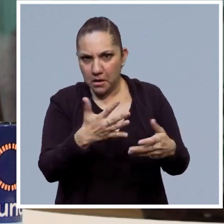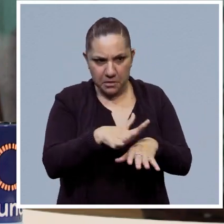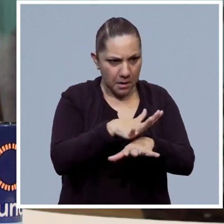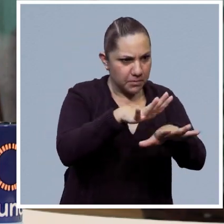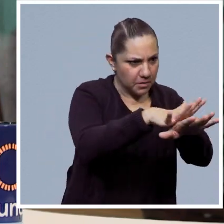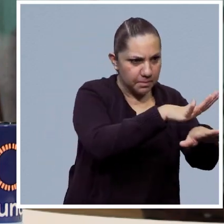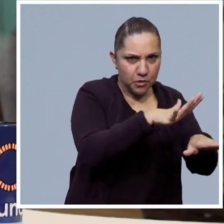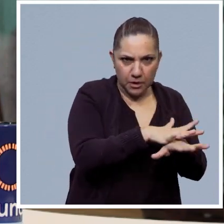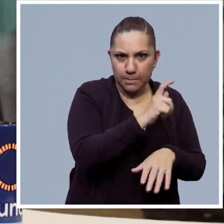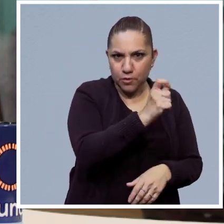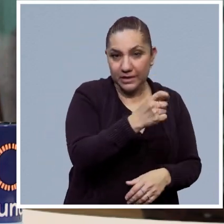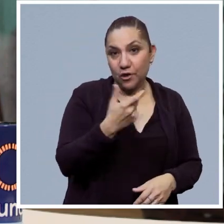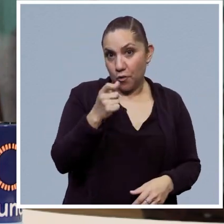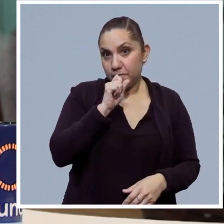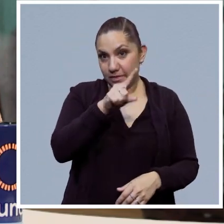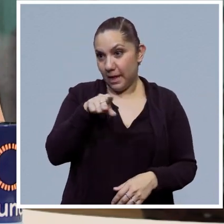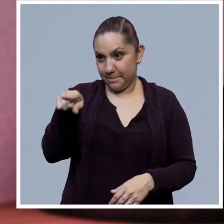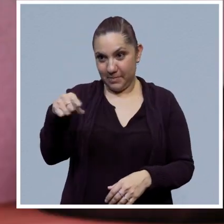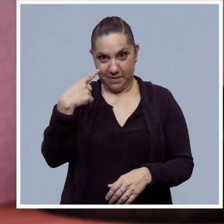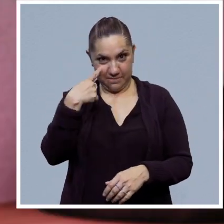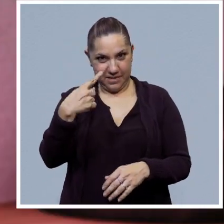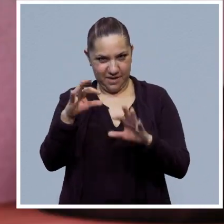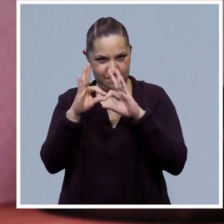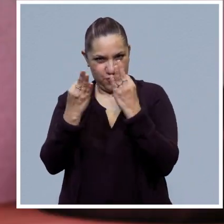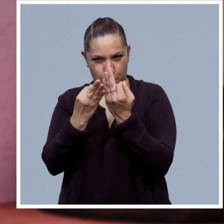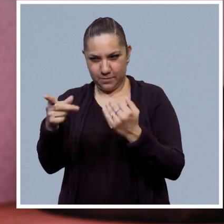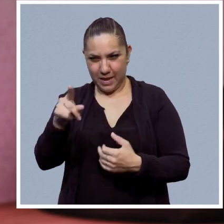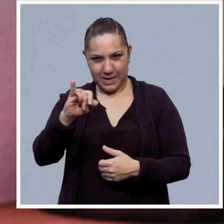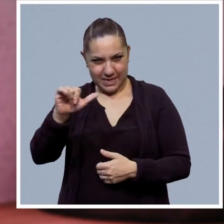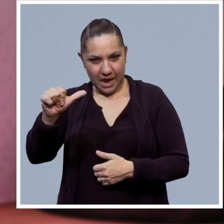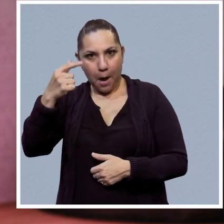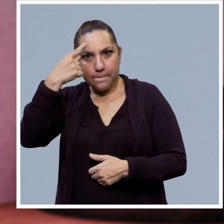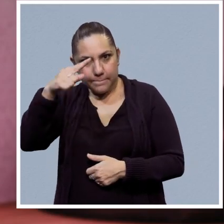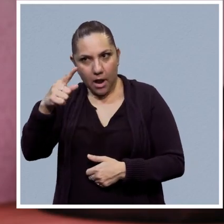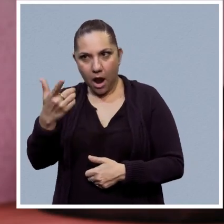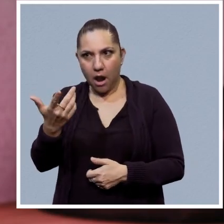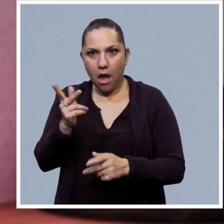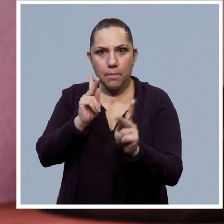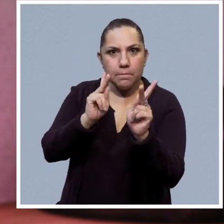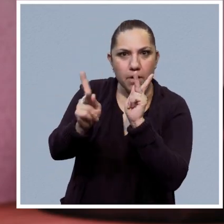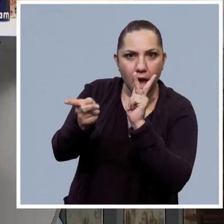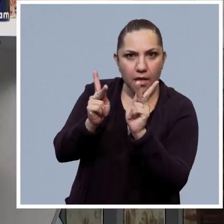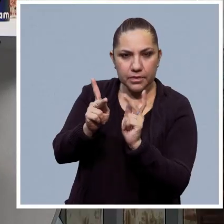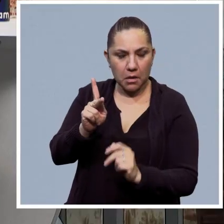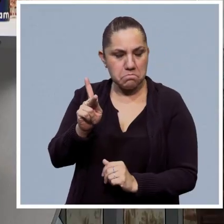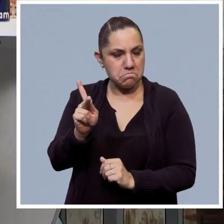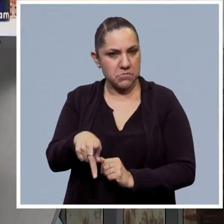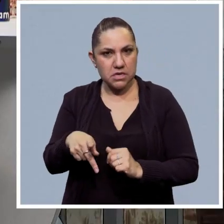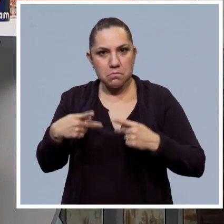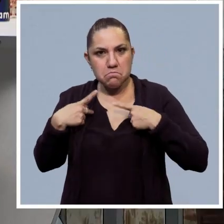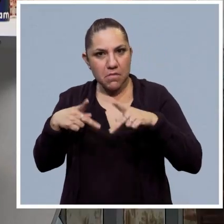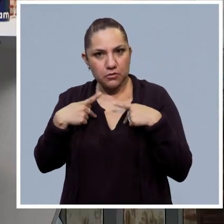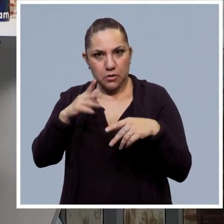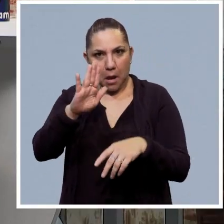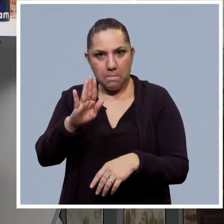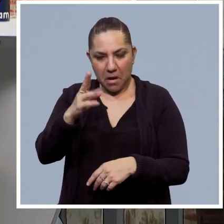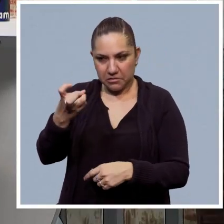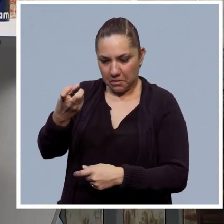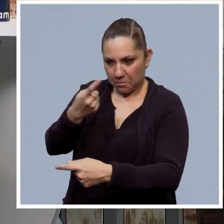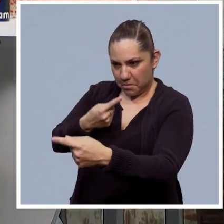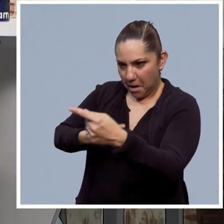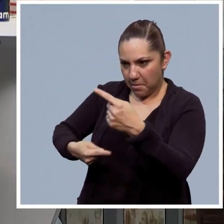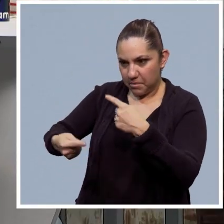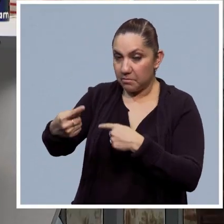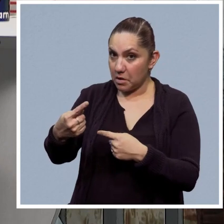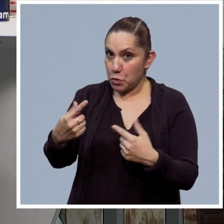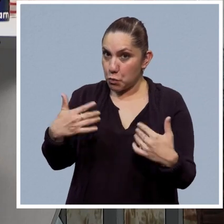aplicación Viri, como lo vimos en este modelo de inteligencia artificial que puede generar conversaciones tal cual lo haría una persona. Entonces es bastante